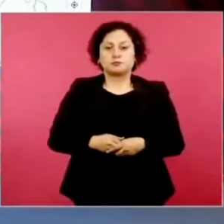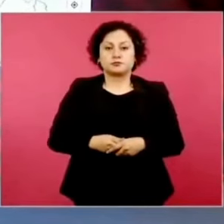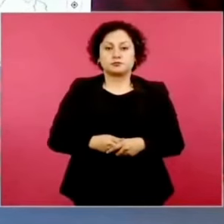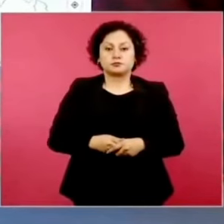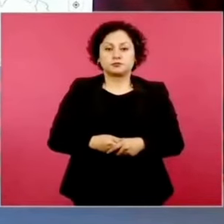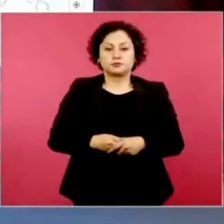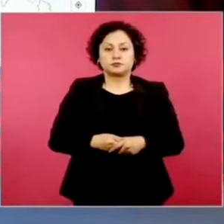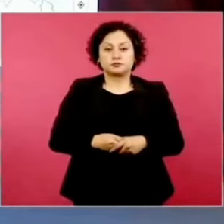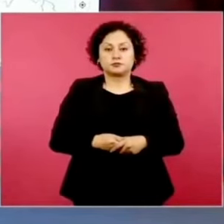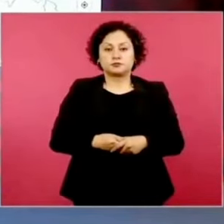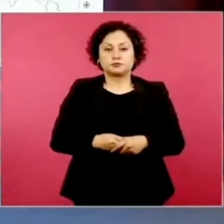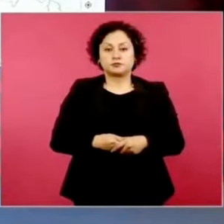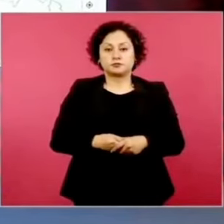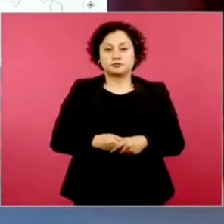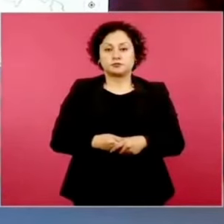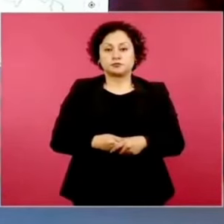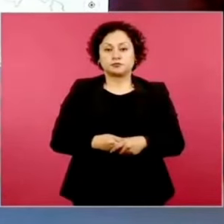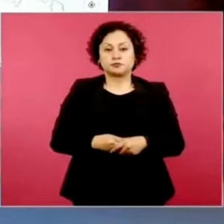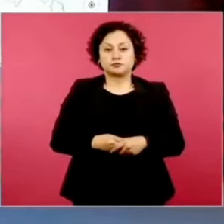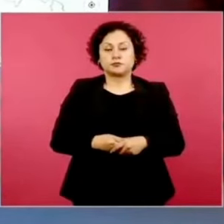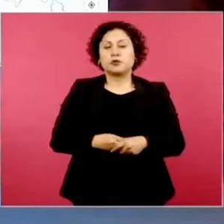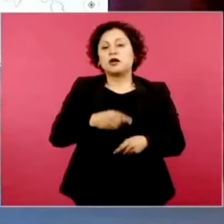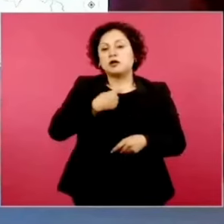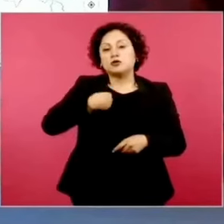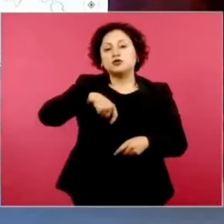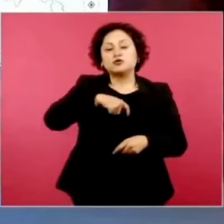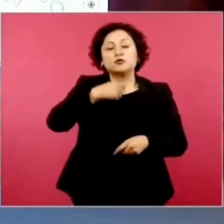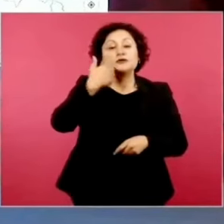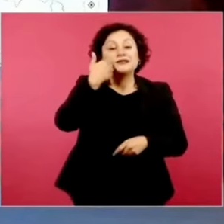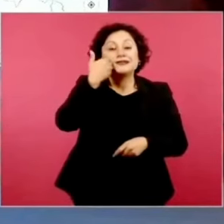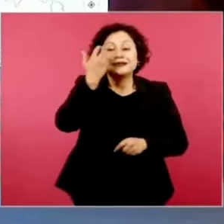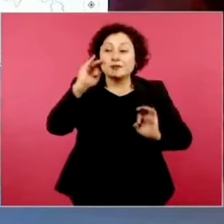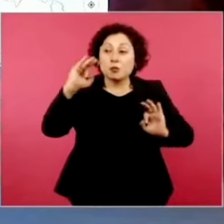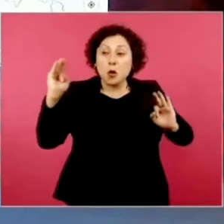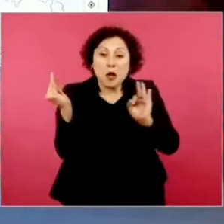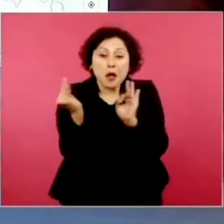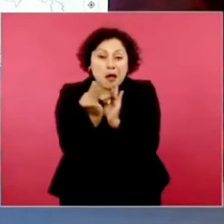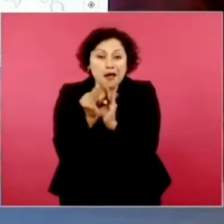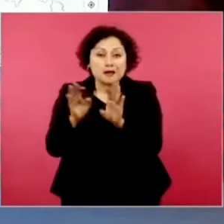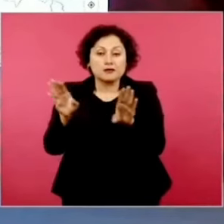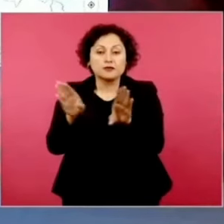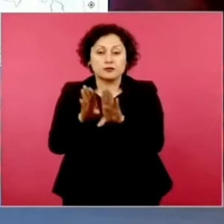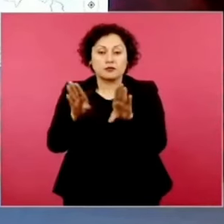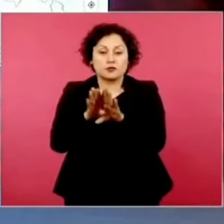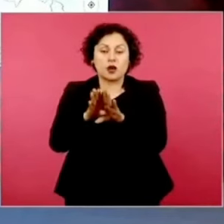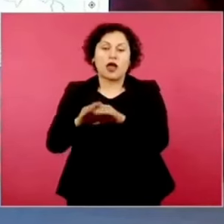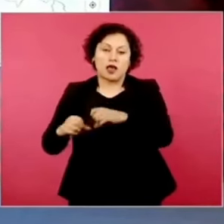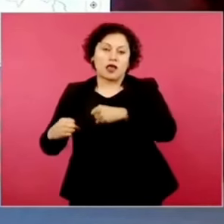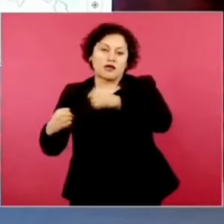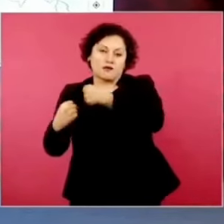Entonces, ahora lo que queremos es de frontera aquí así.